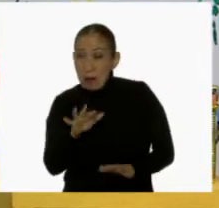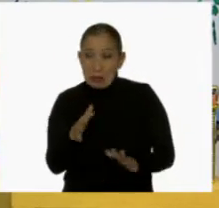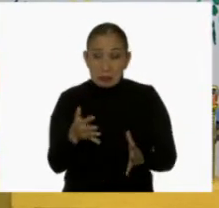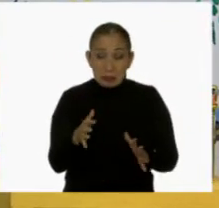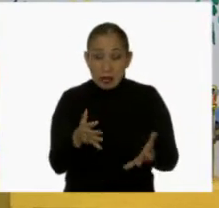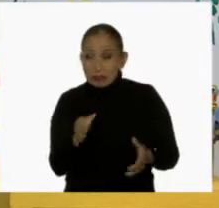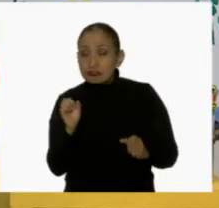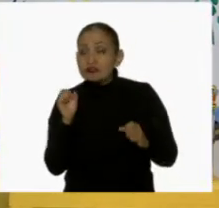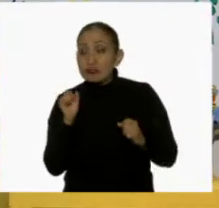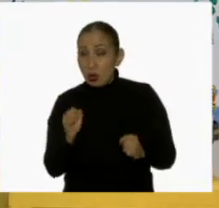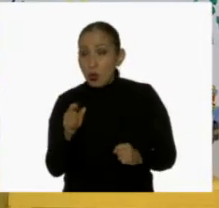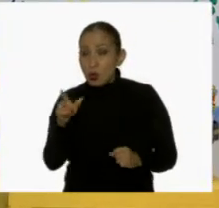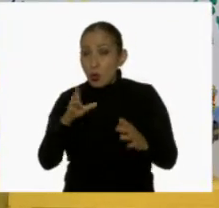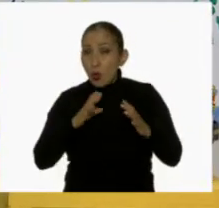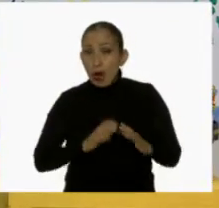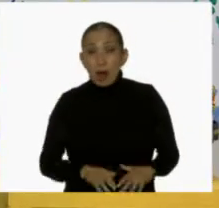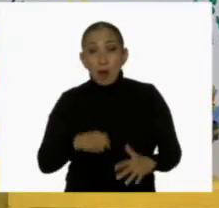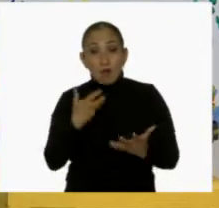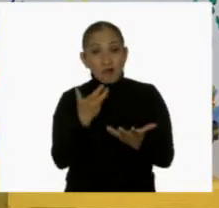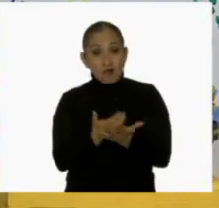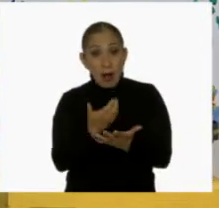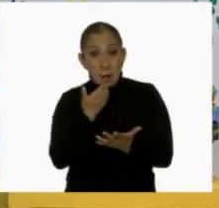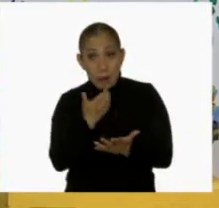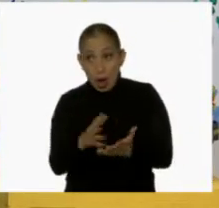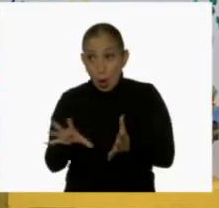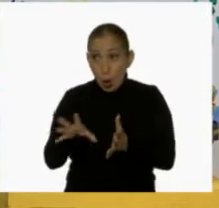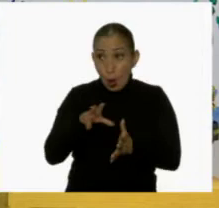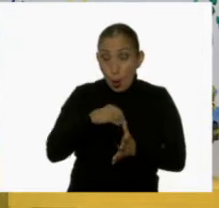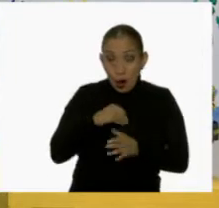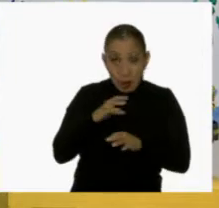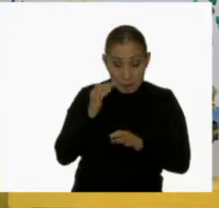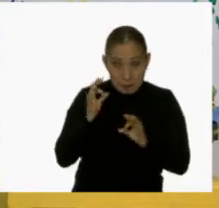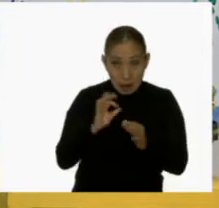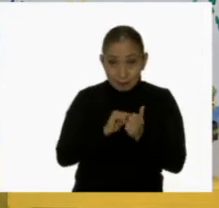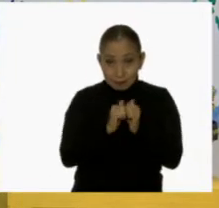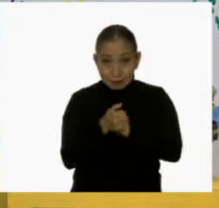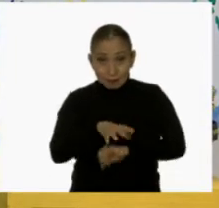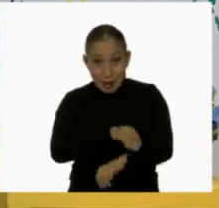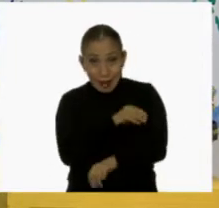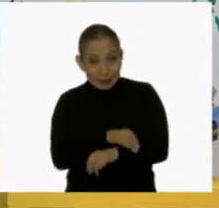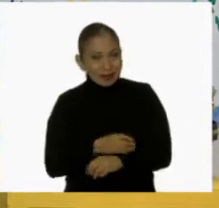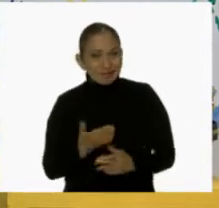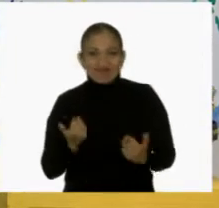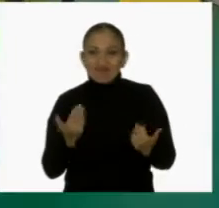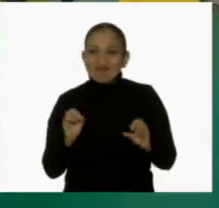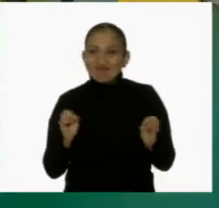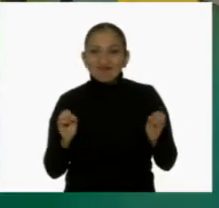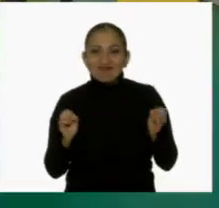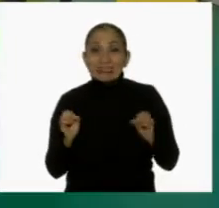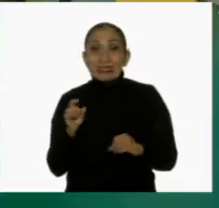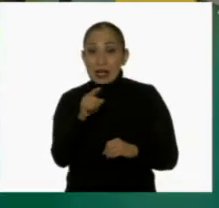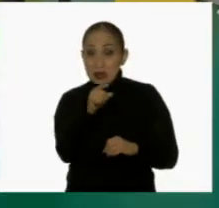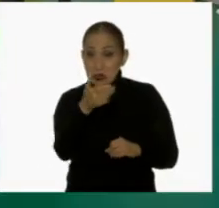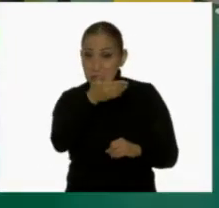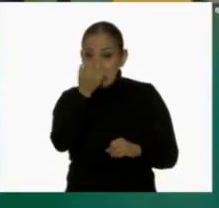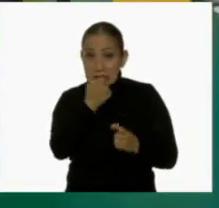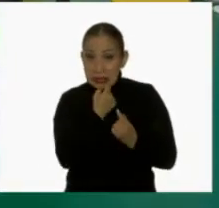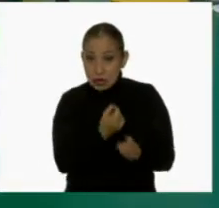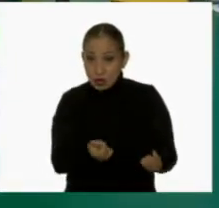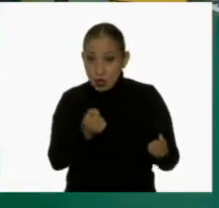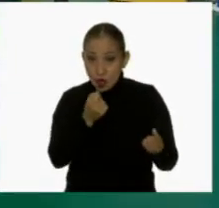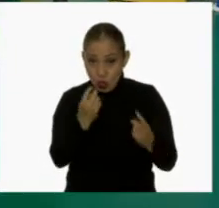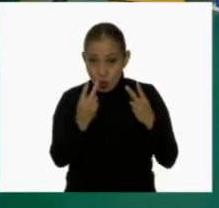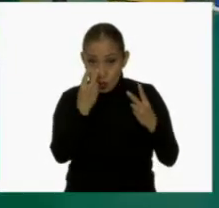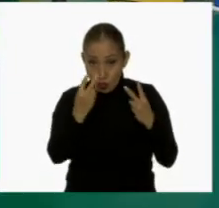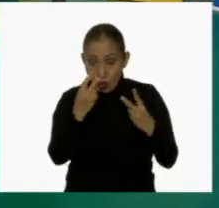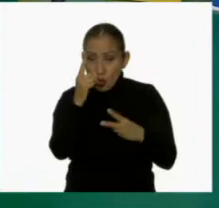probable que en tu cuerpo no se haya recuperado totalmente, sobre todo en cuestión de la energía. Y no sé, niñas y niños que nos ven en casa,